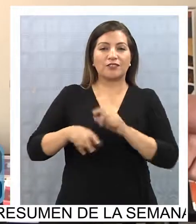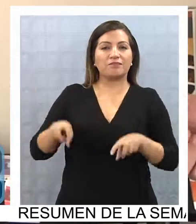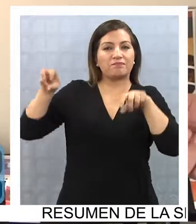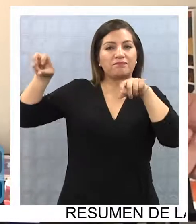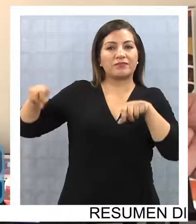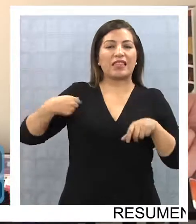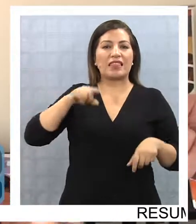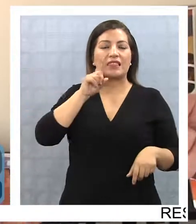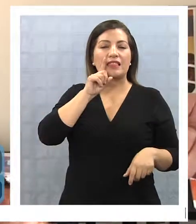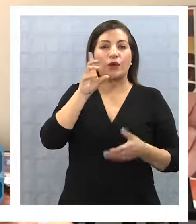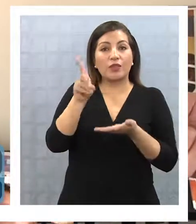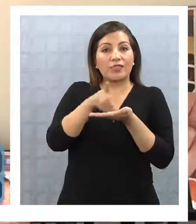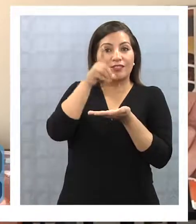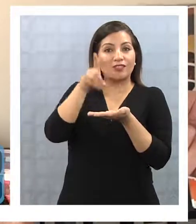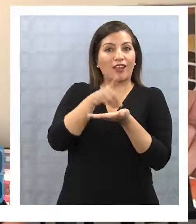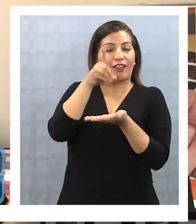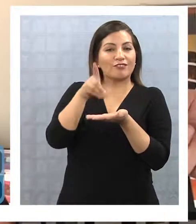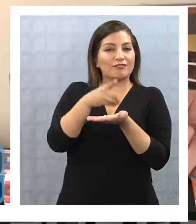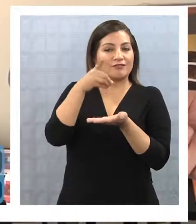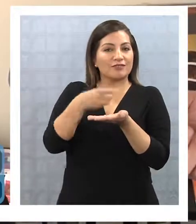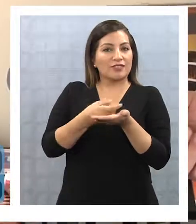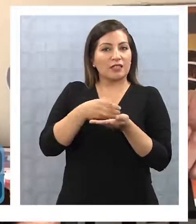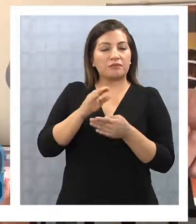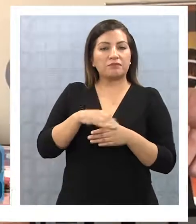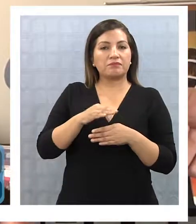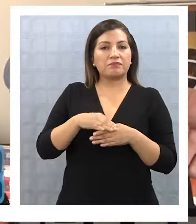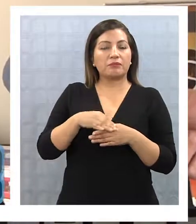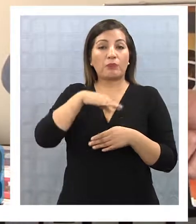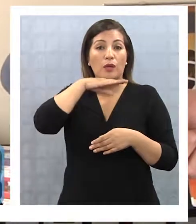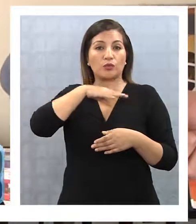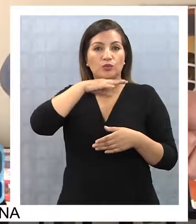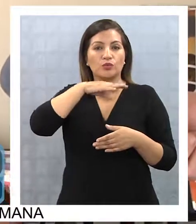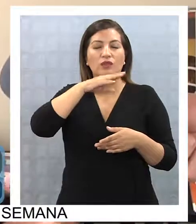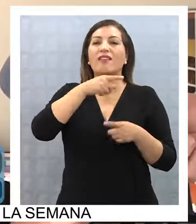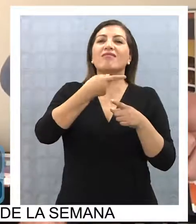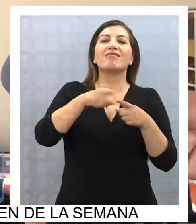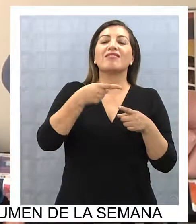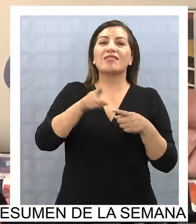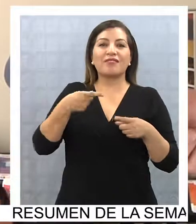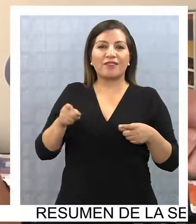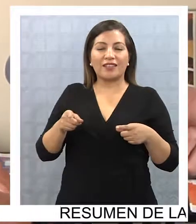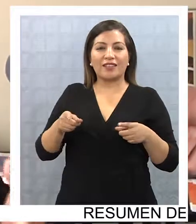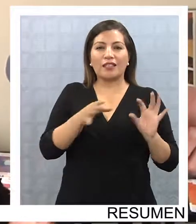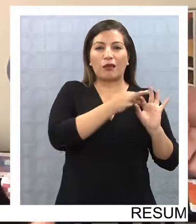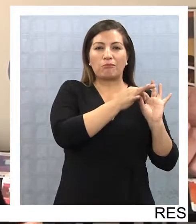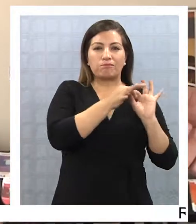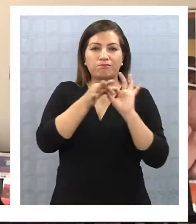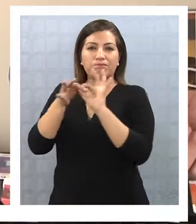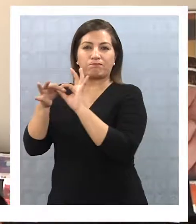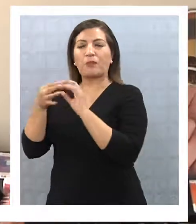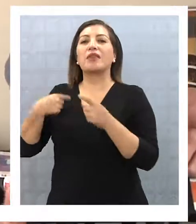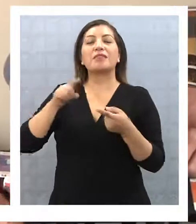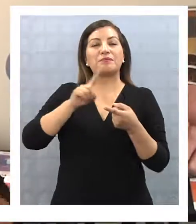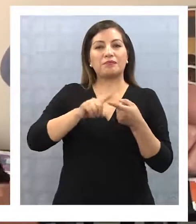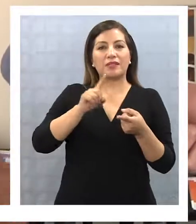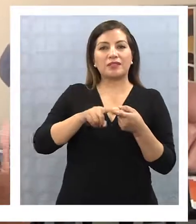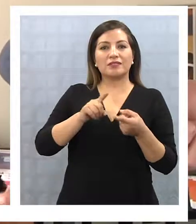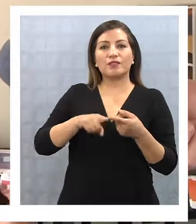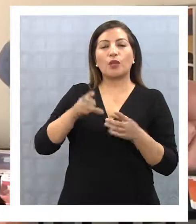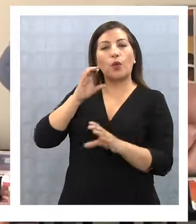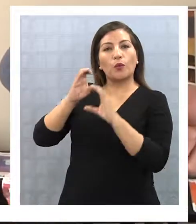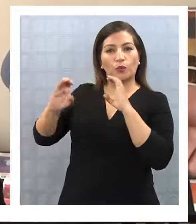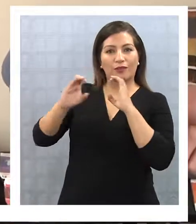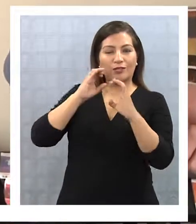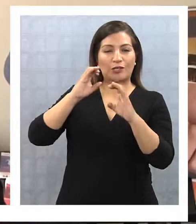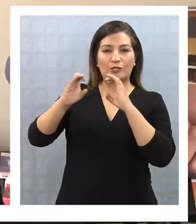un pocket que es un diccionario que les va a permitir señalar las distintas frases que van a participar de una